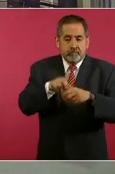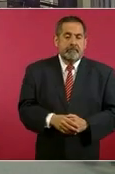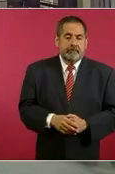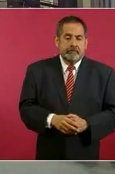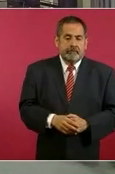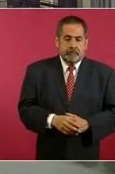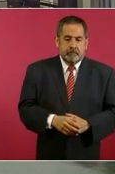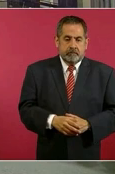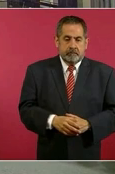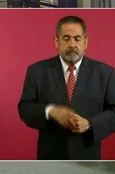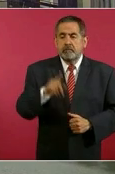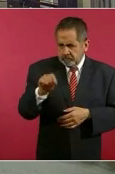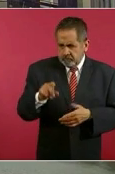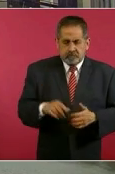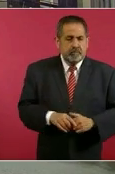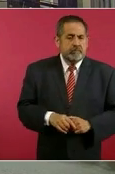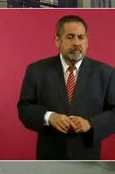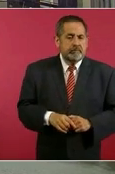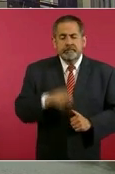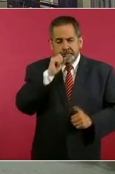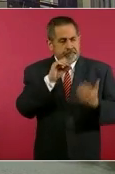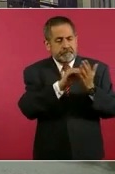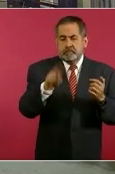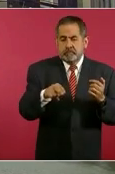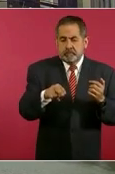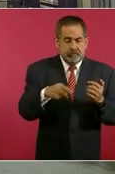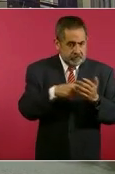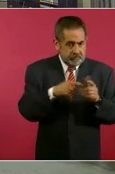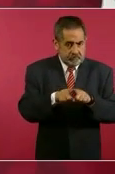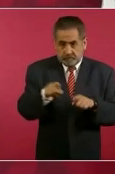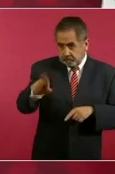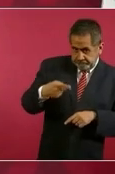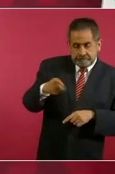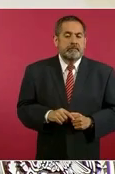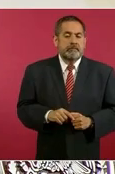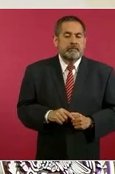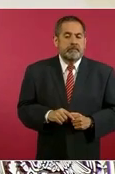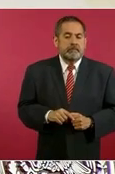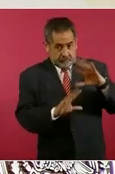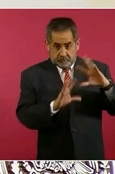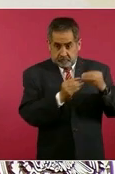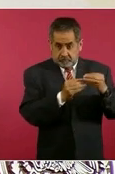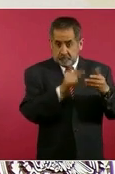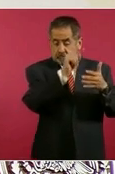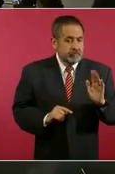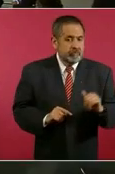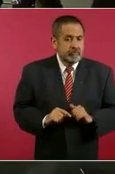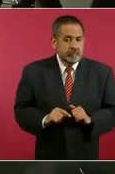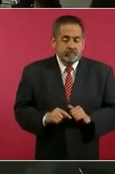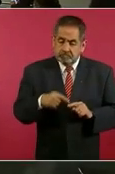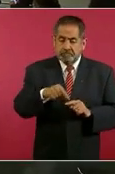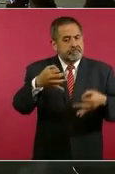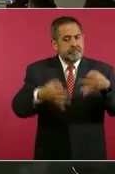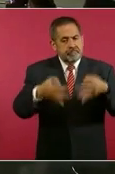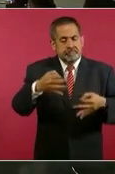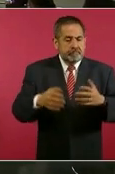en esa lista. No, era procurador, ¿no? Y está también el señor Cerón, por lo que estás planteando. Entonces, todos ellos los van a